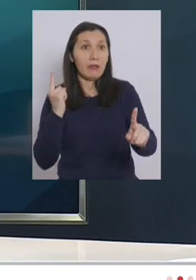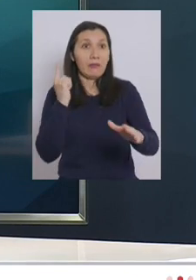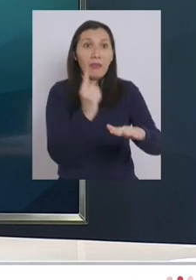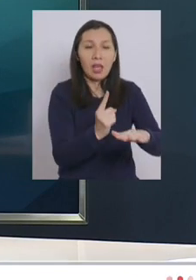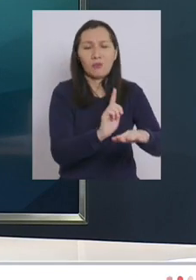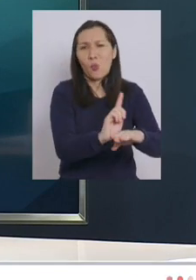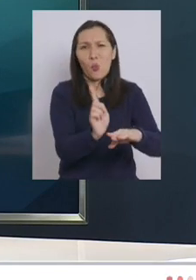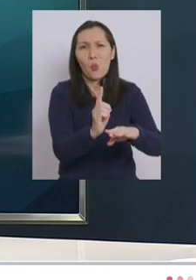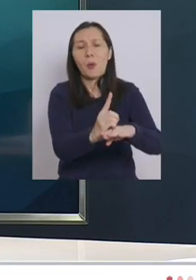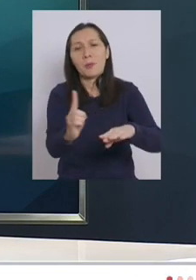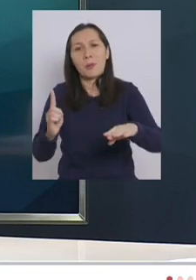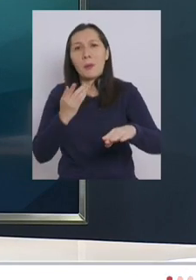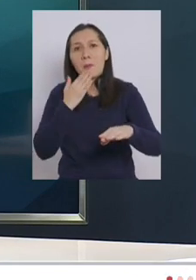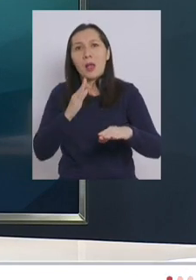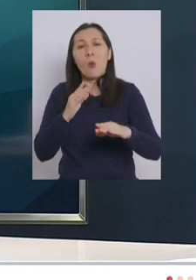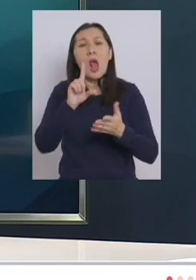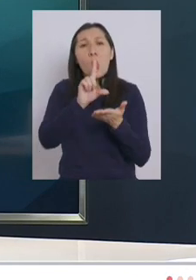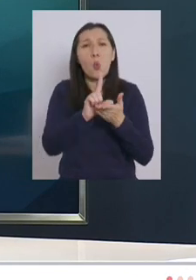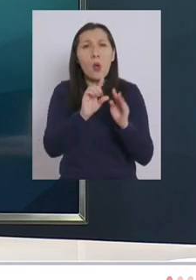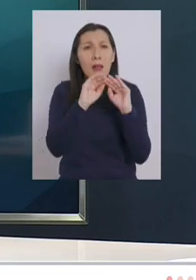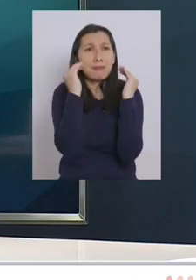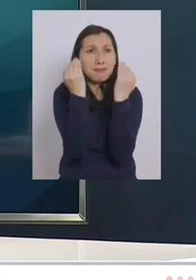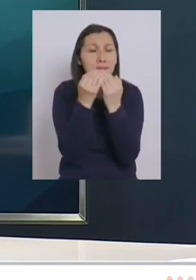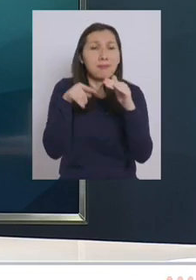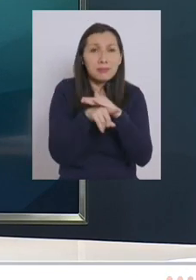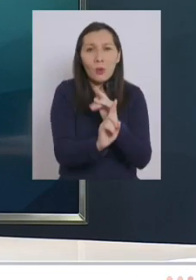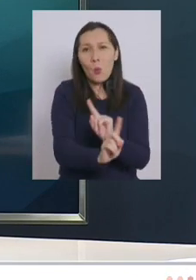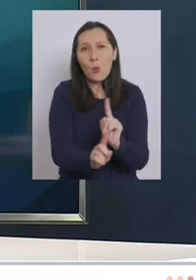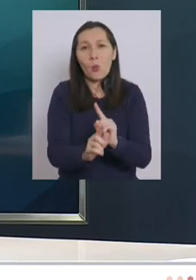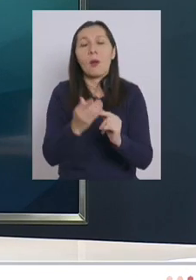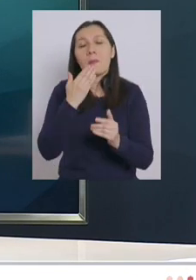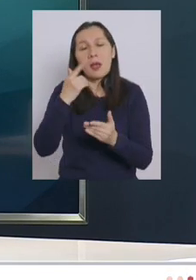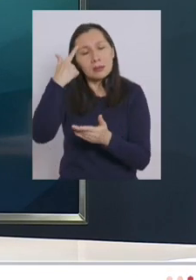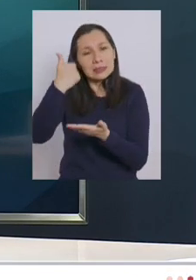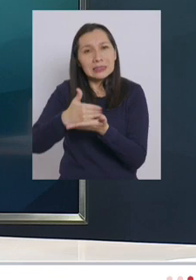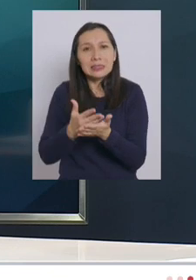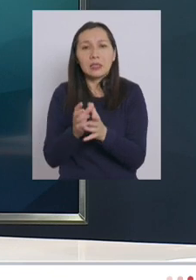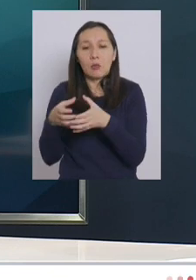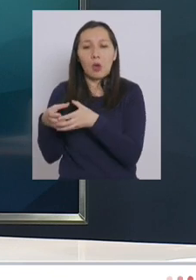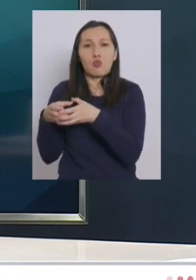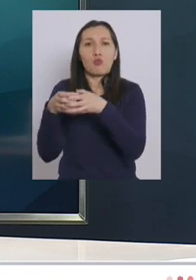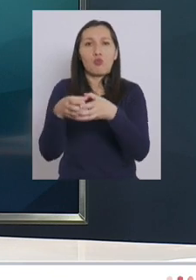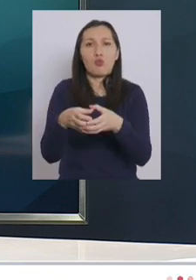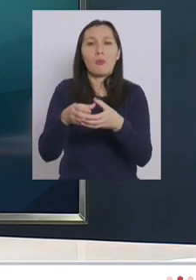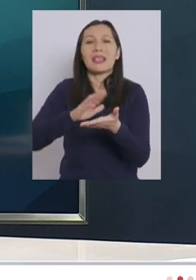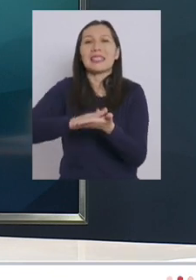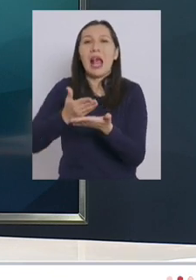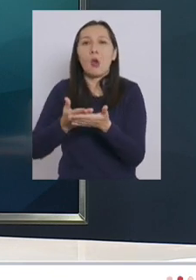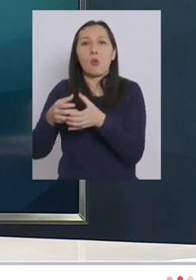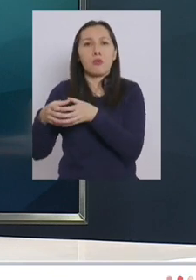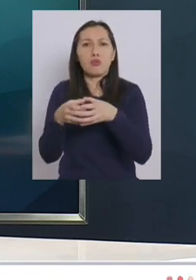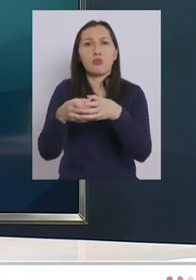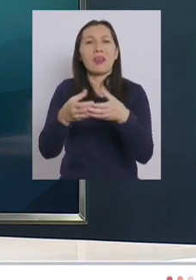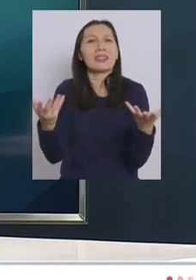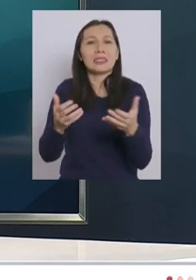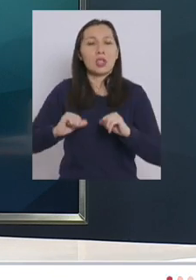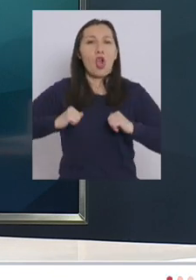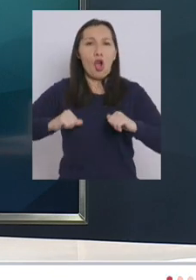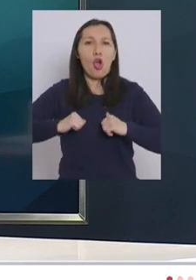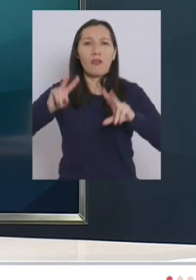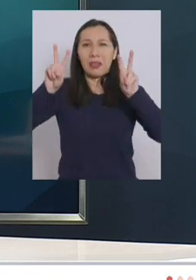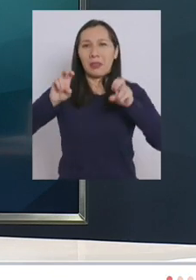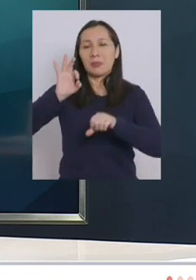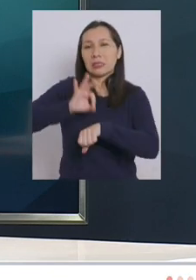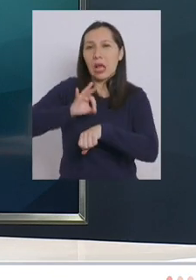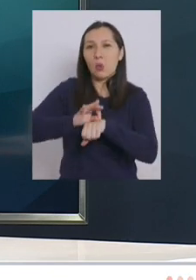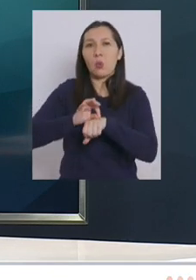particularmente en lugares encerrados hemos desarrollado la estrategia cuadrillas sanitarias en terreno que son jóvenes del área de la